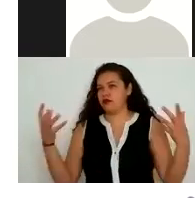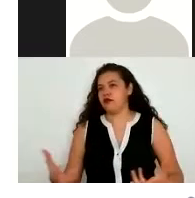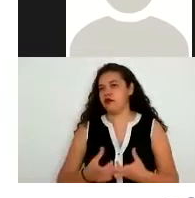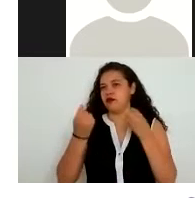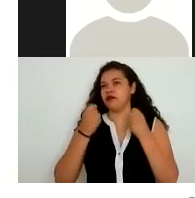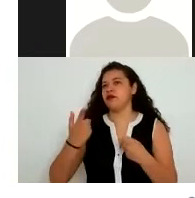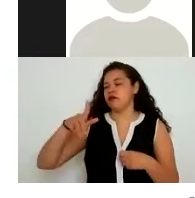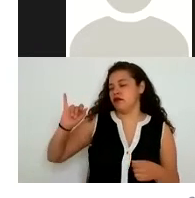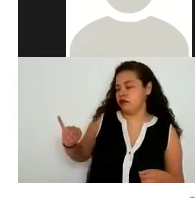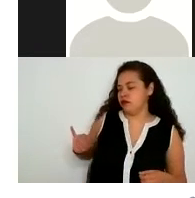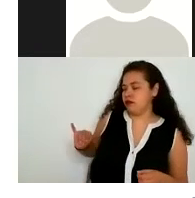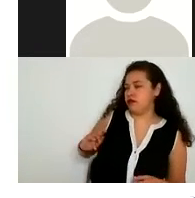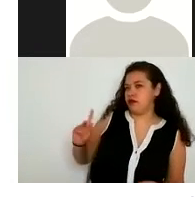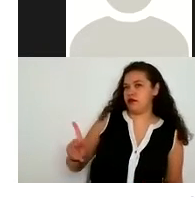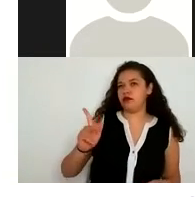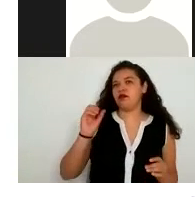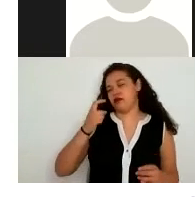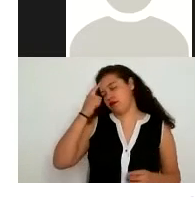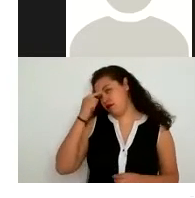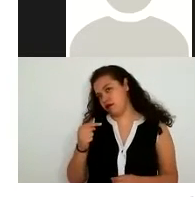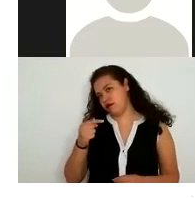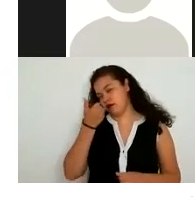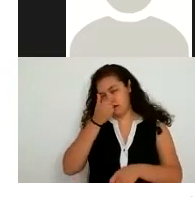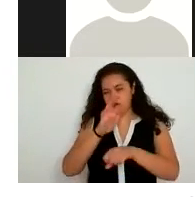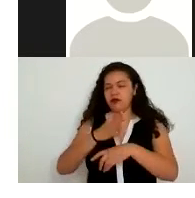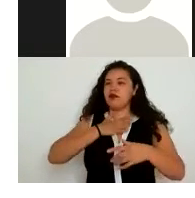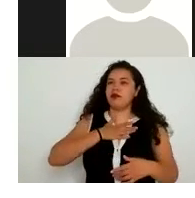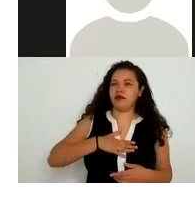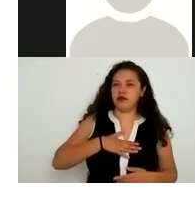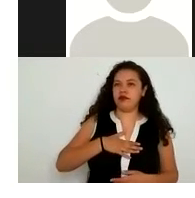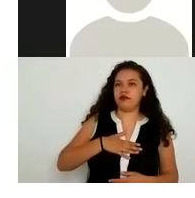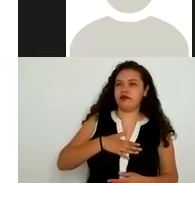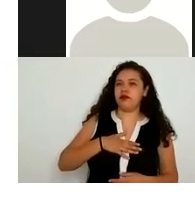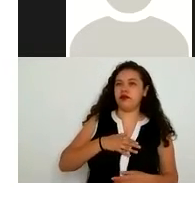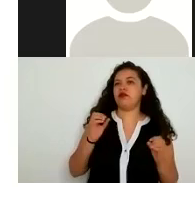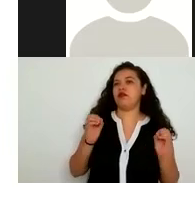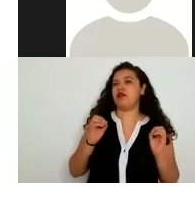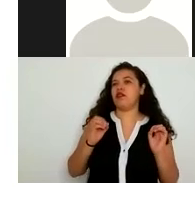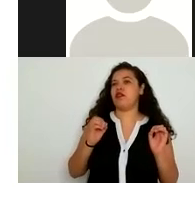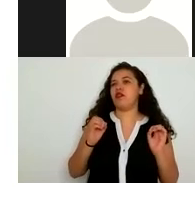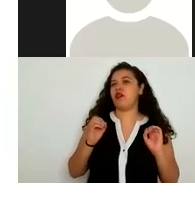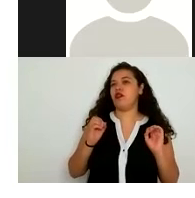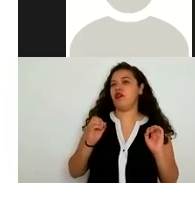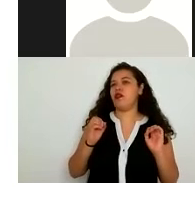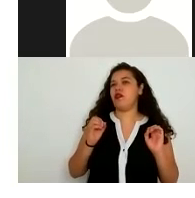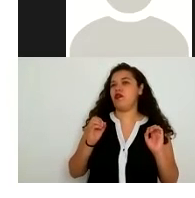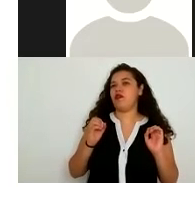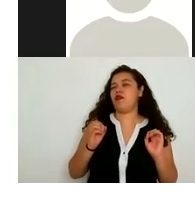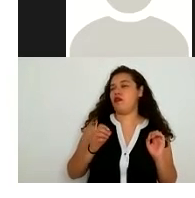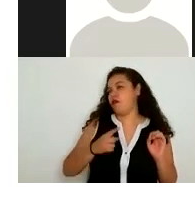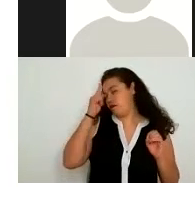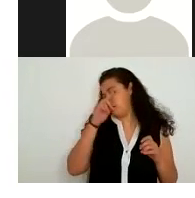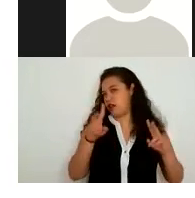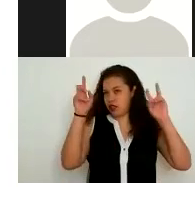público o para la procuración o administración de justicia para el tema justo de los los temas jurisdiccionales